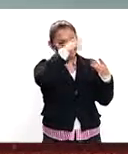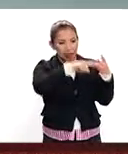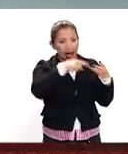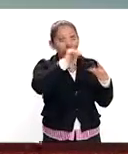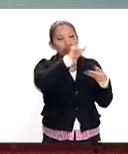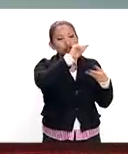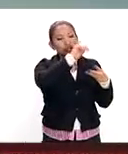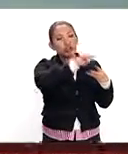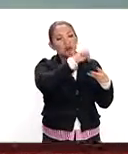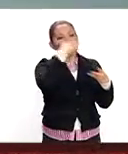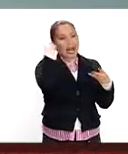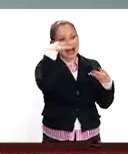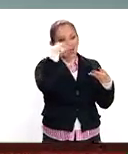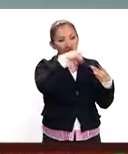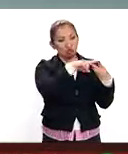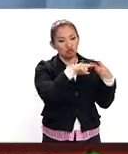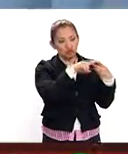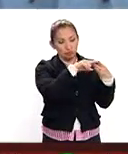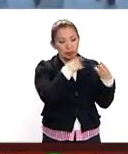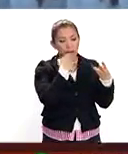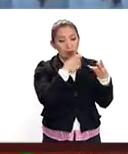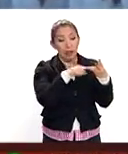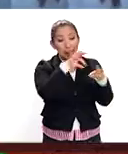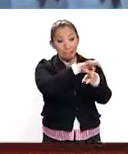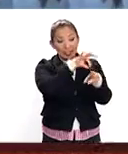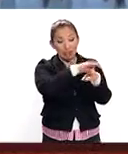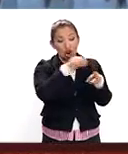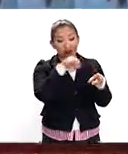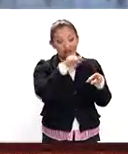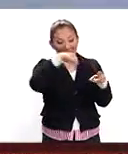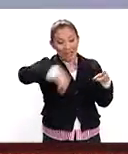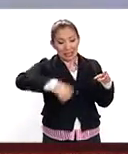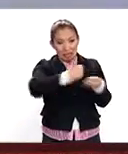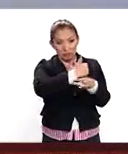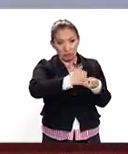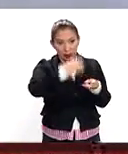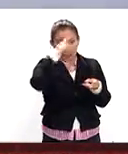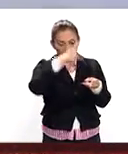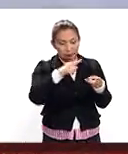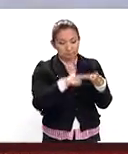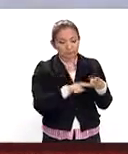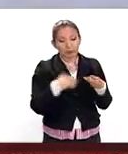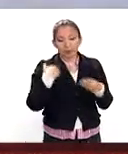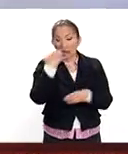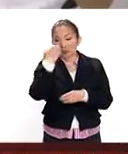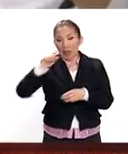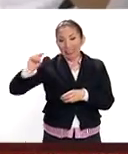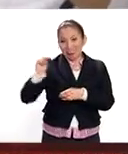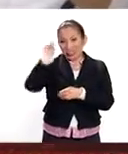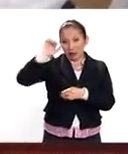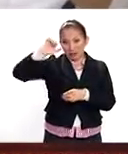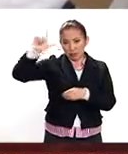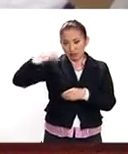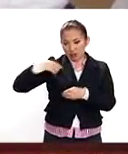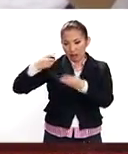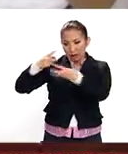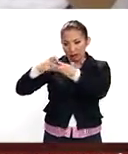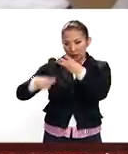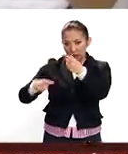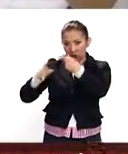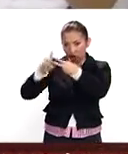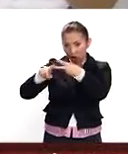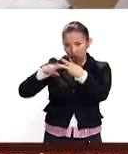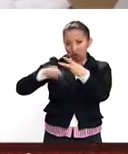están en Antón Lizardo, Veracruz. La Escuela Médica Naval está aquí en la Ciudad de México. Y las escuelas técnico-profesionales, tenemos